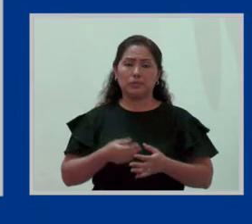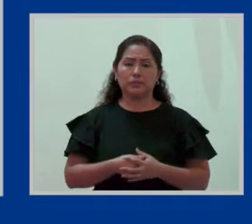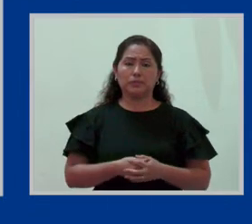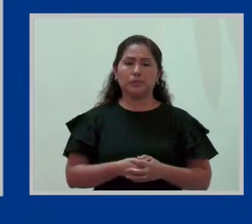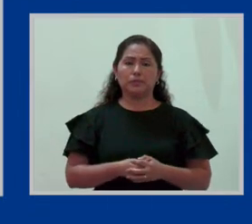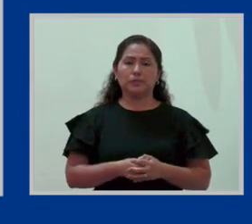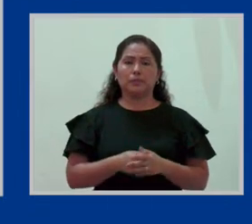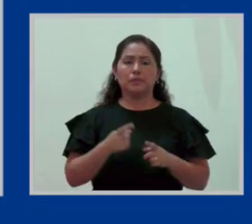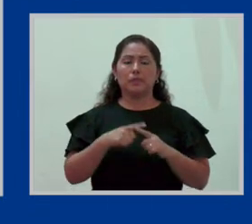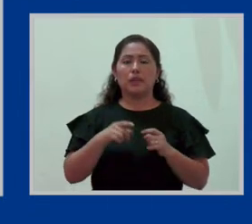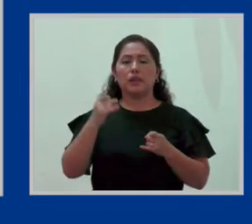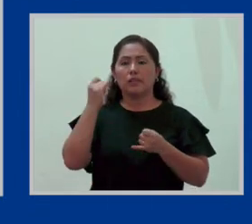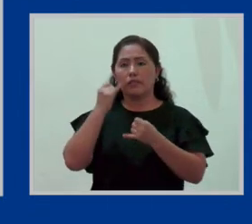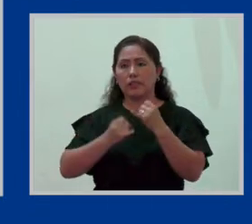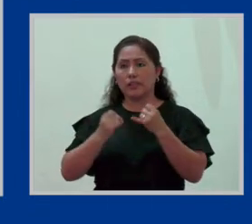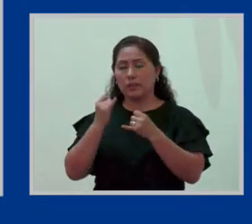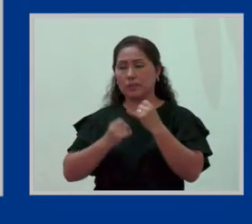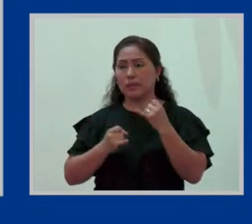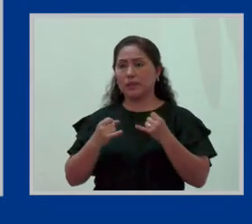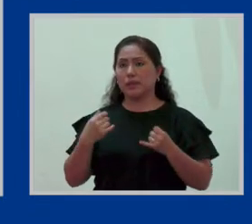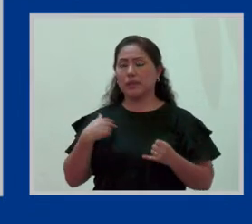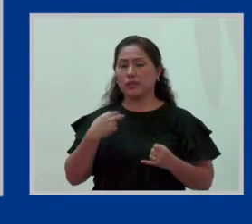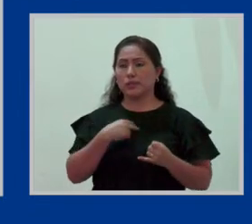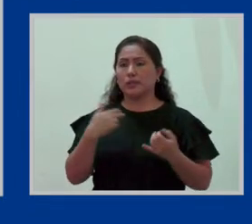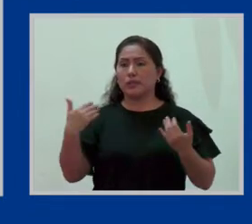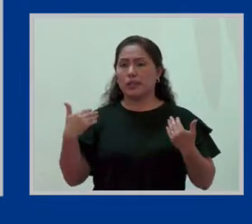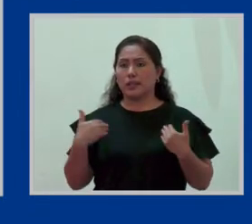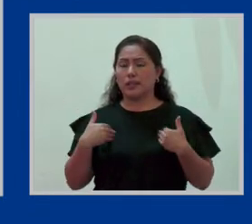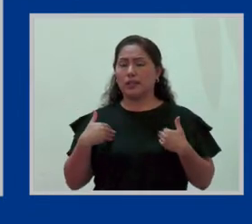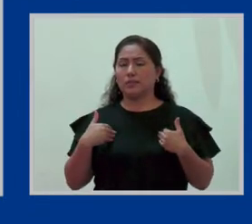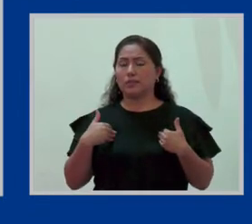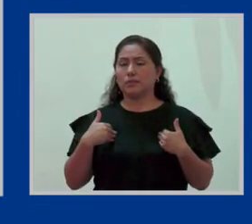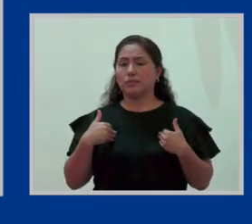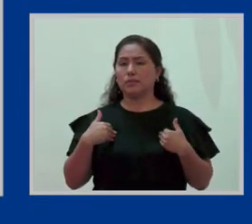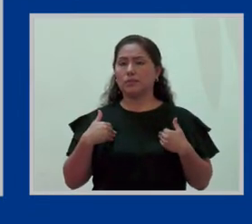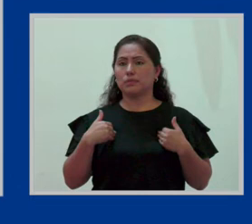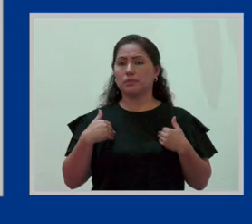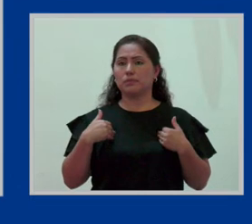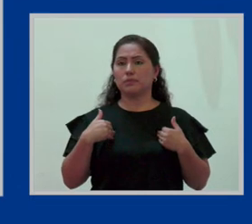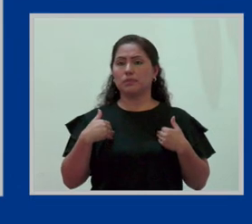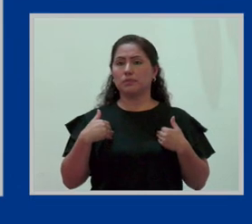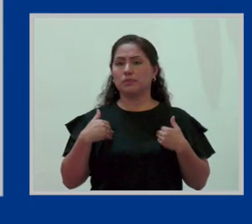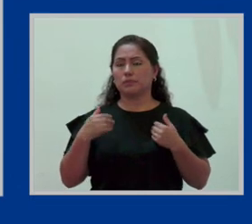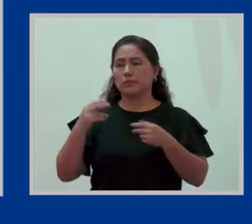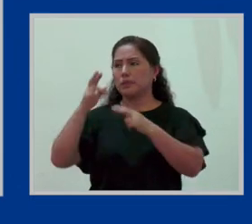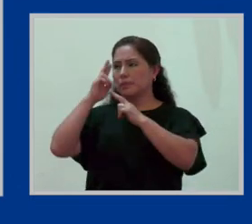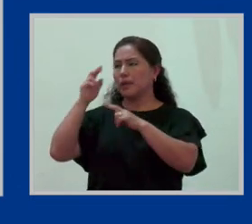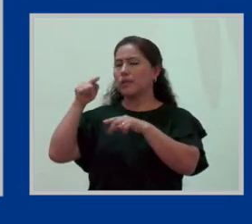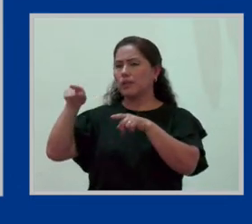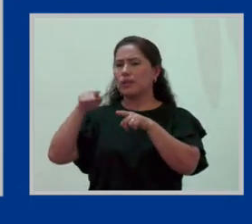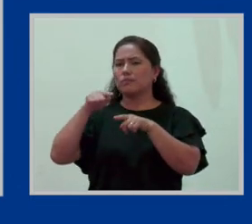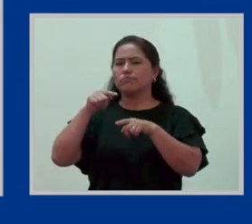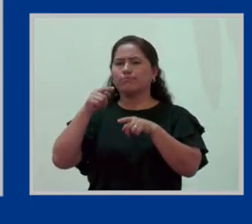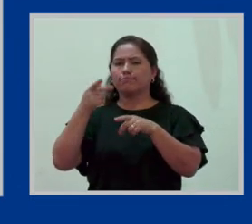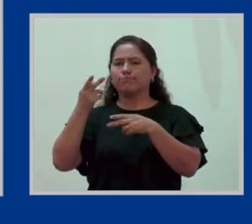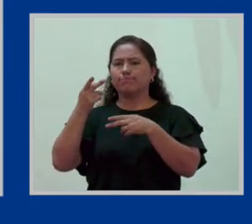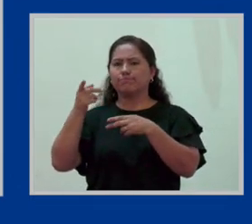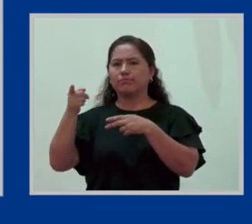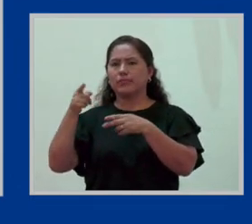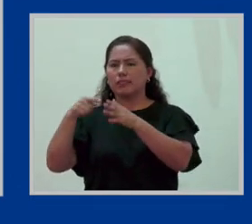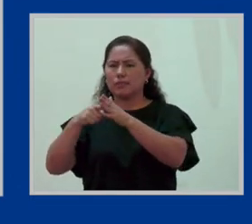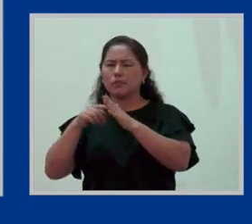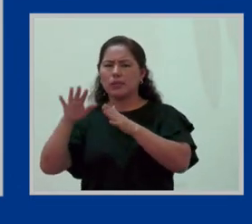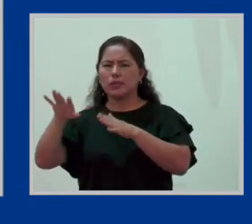Finalmente, aquí tenemos una acotación respecto a las mujeres que trabajan en tiempo